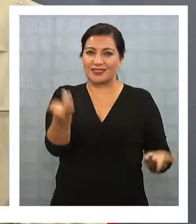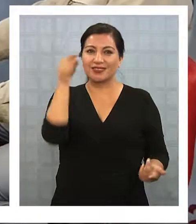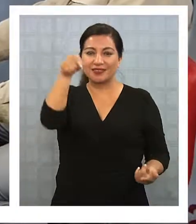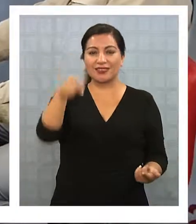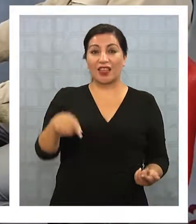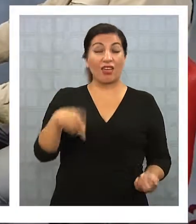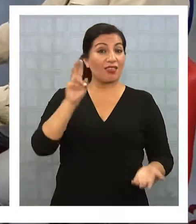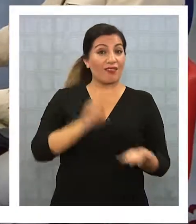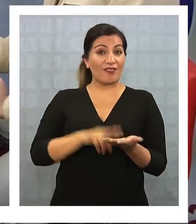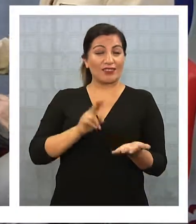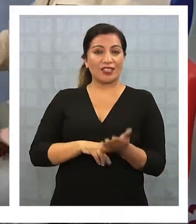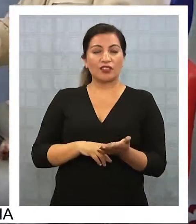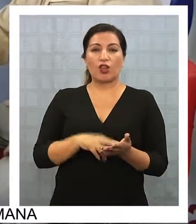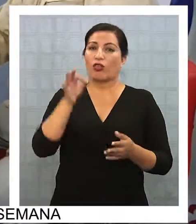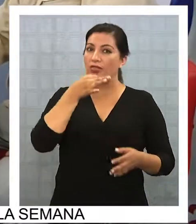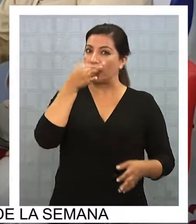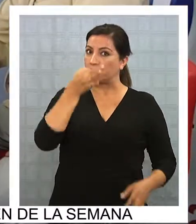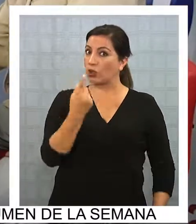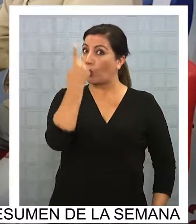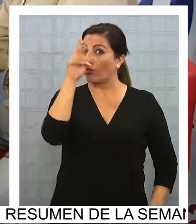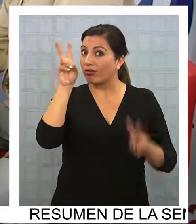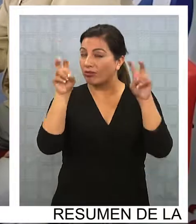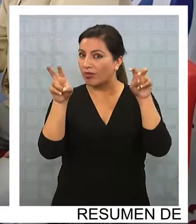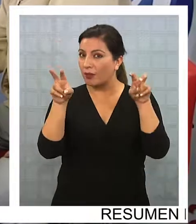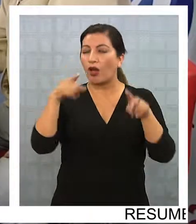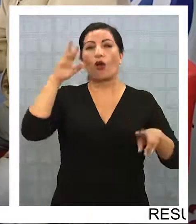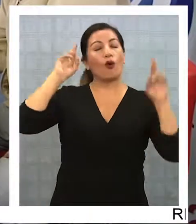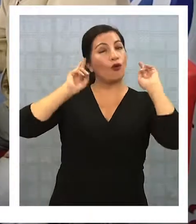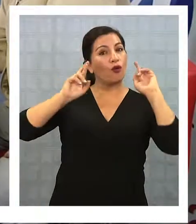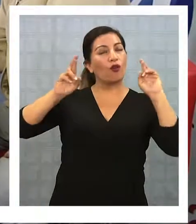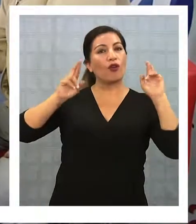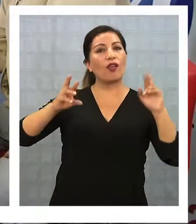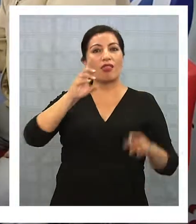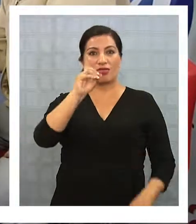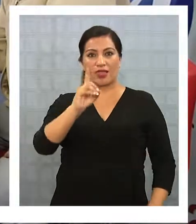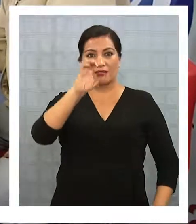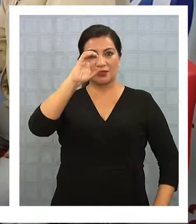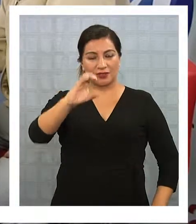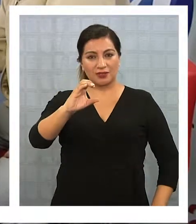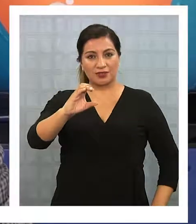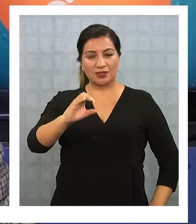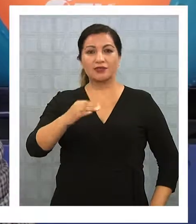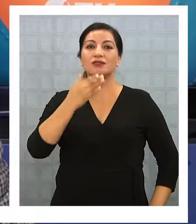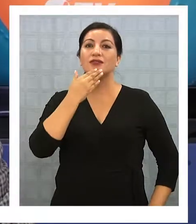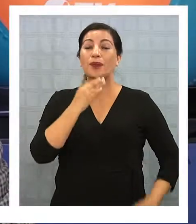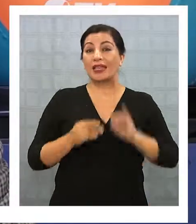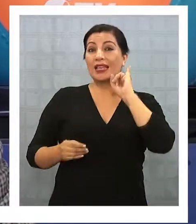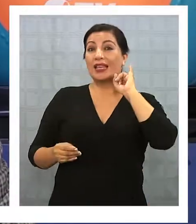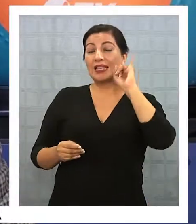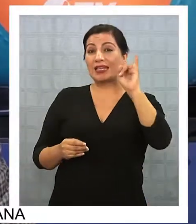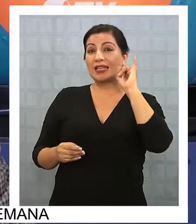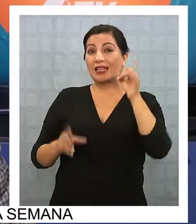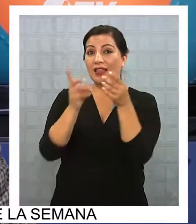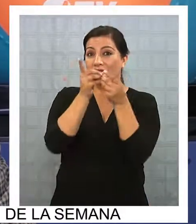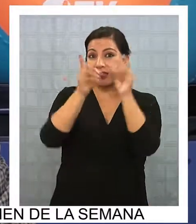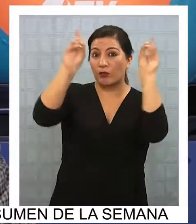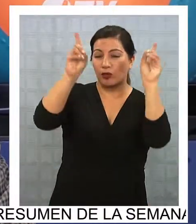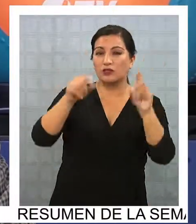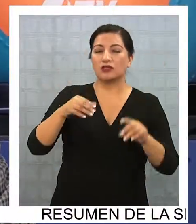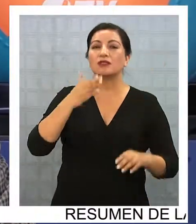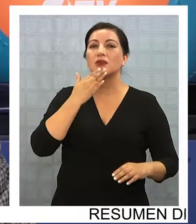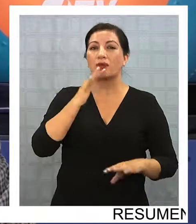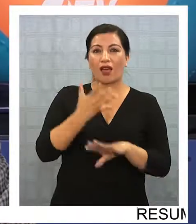poner en ese escenario la verdad pero si quiero decir una cosa que ojalá que la democracia cristiana y la izquierda democrática